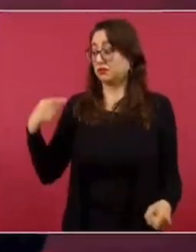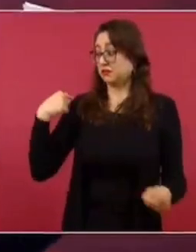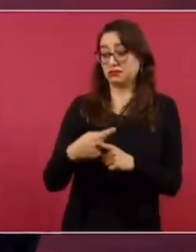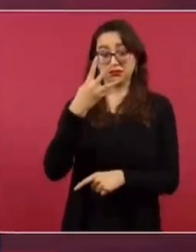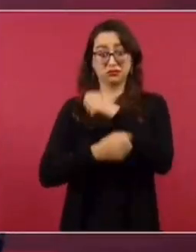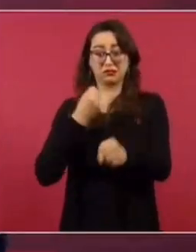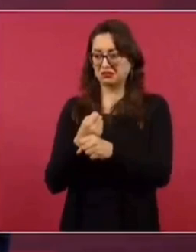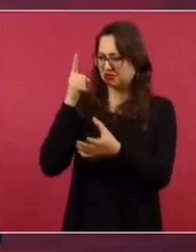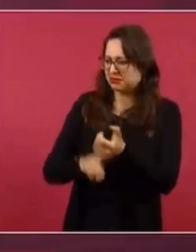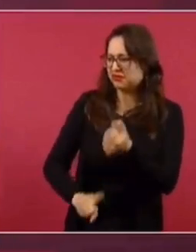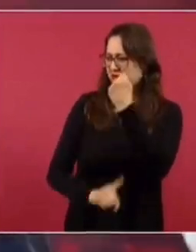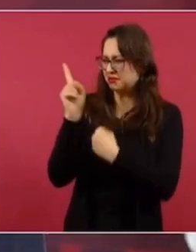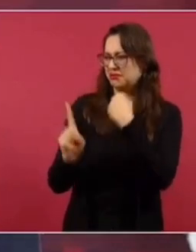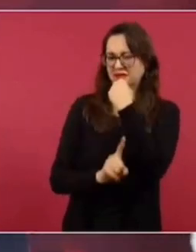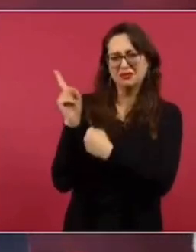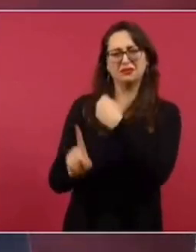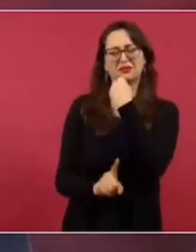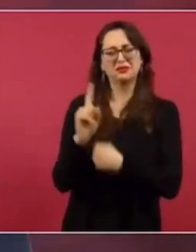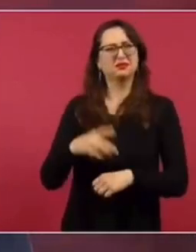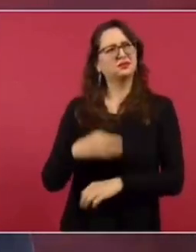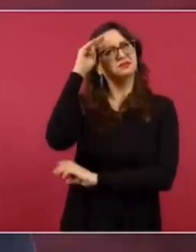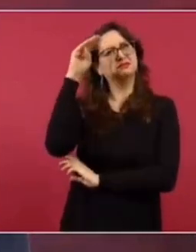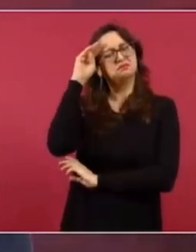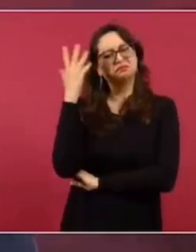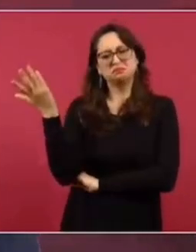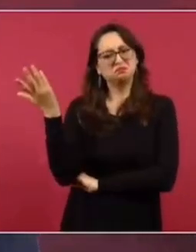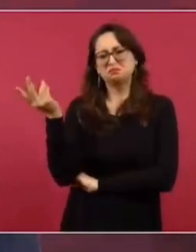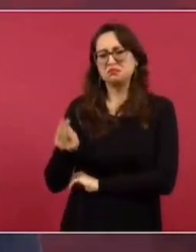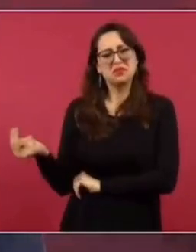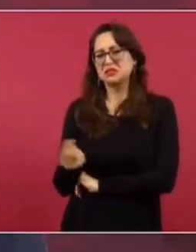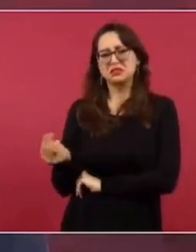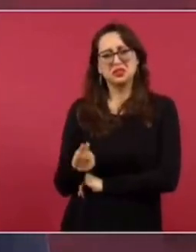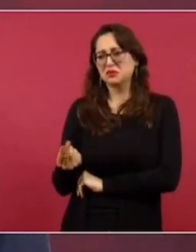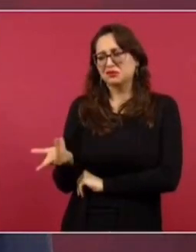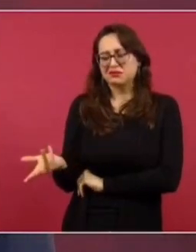no es algo que nos haga falta como gobierno.